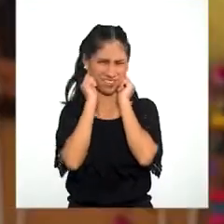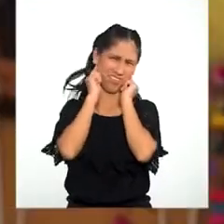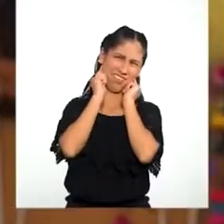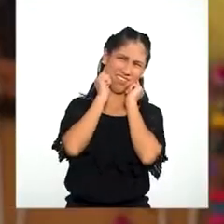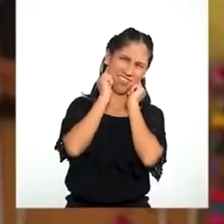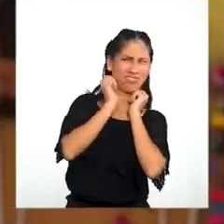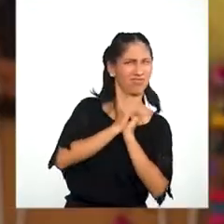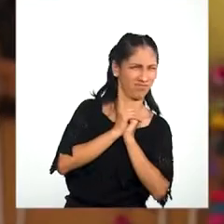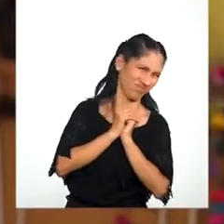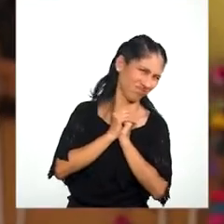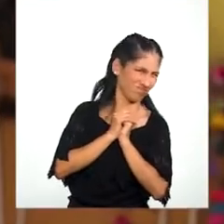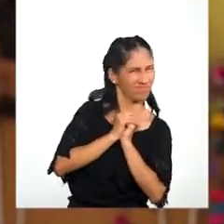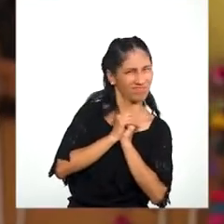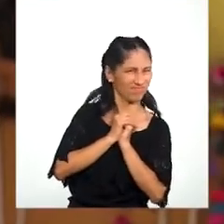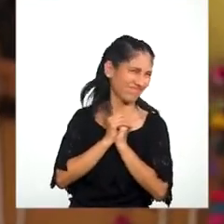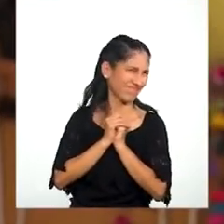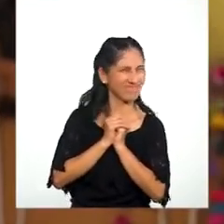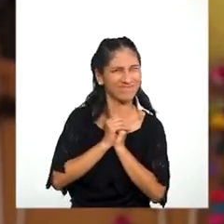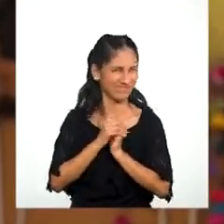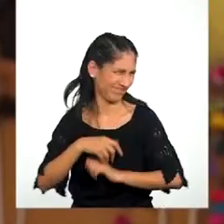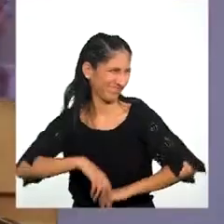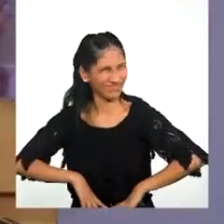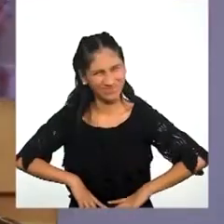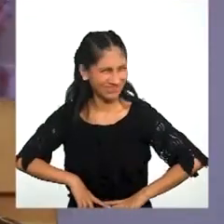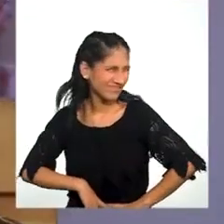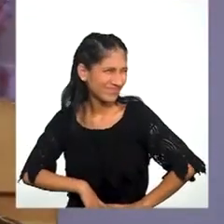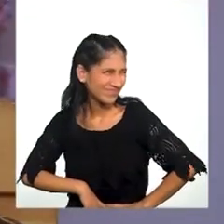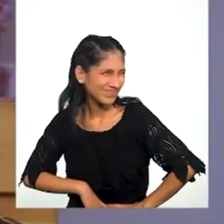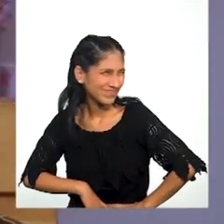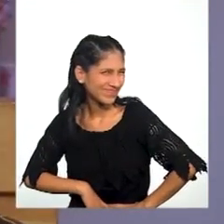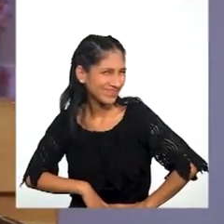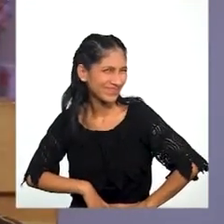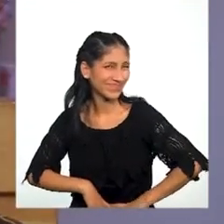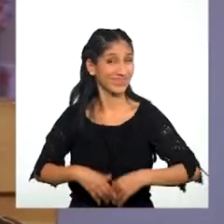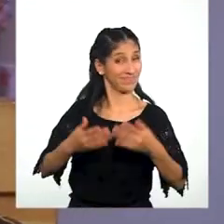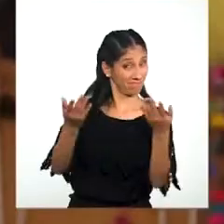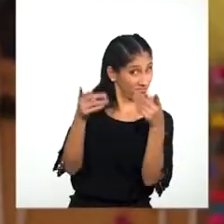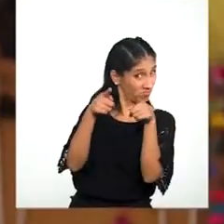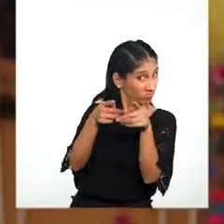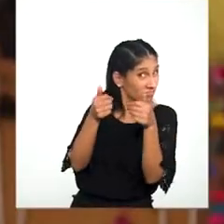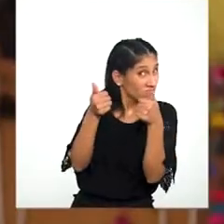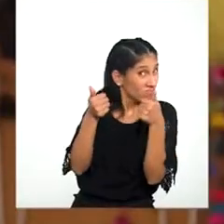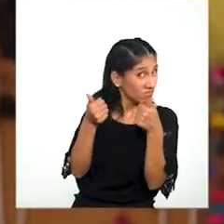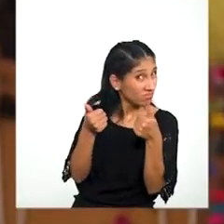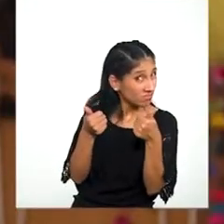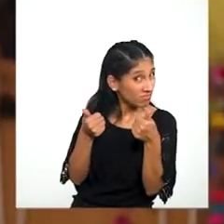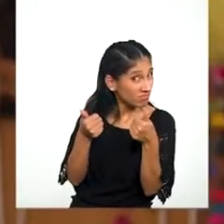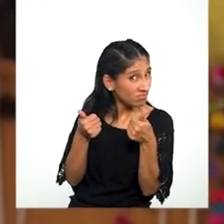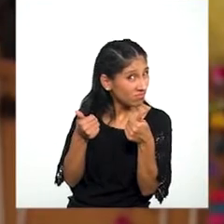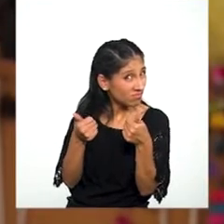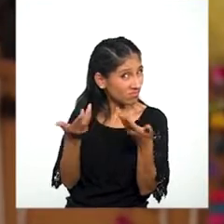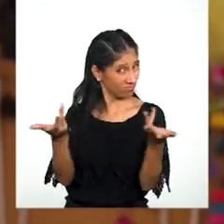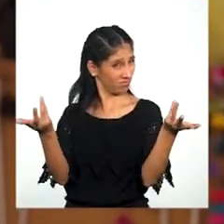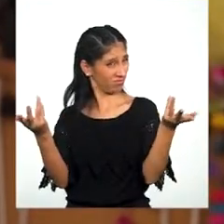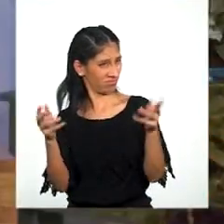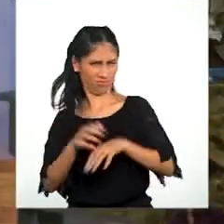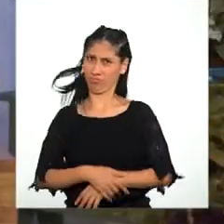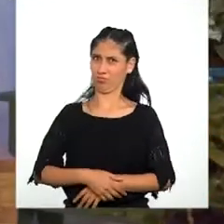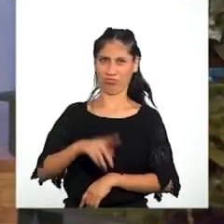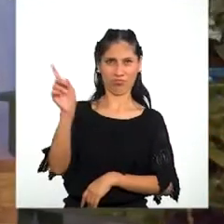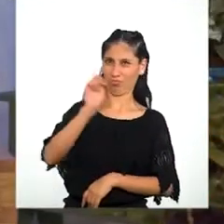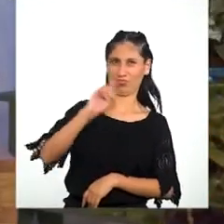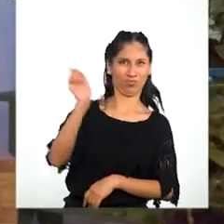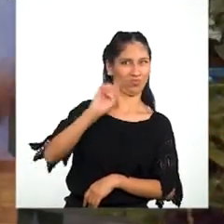¡Ay! ¡Ay! ¡Ay! ¡Ay! ¡Ay! ¡Así se usa La mascarilla! ¡Ah!